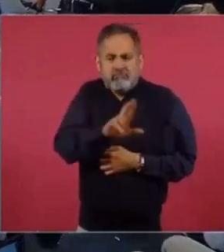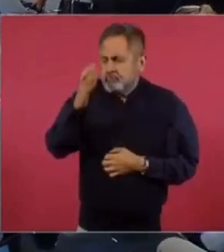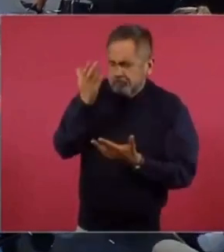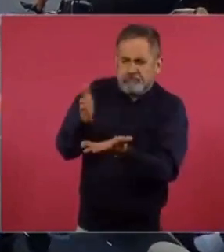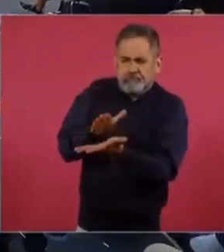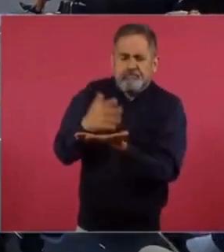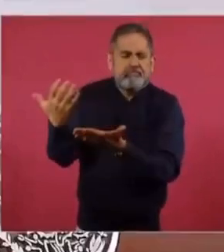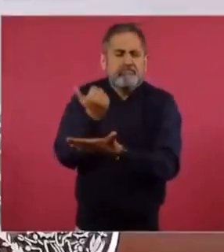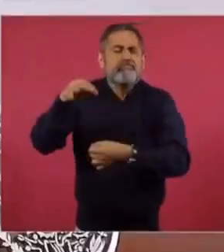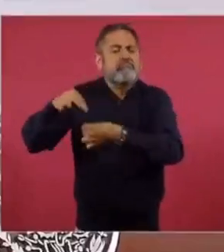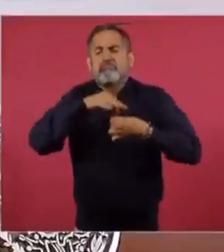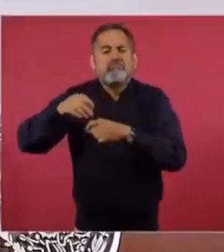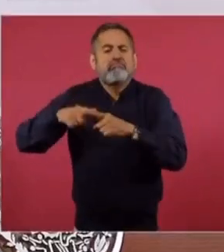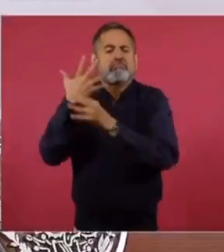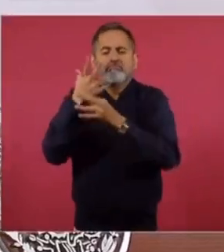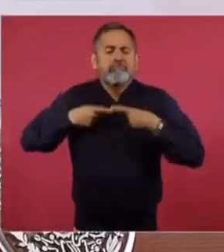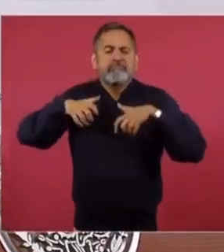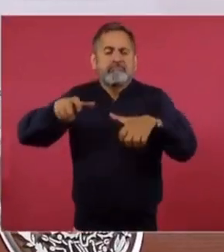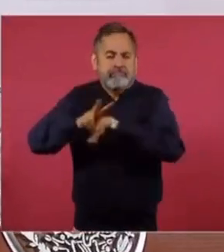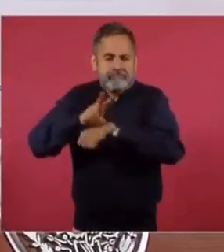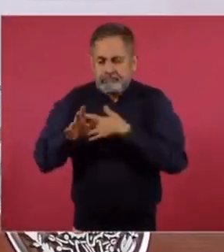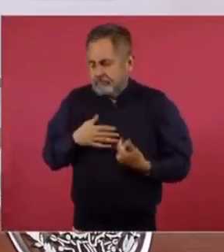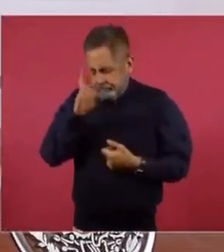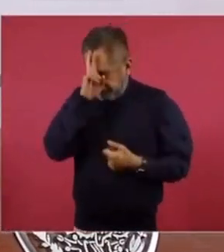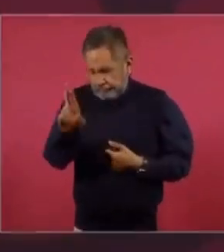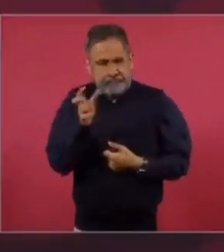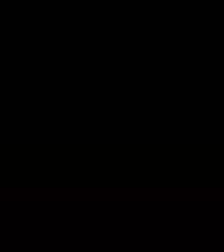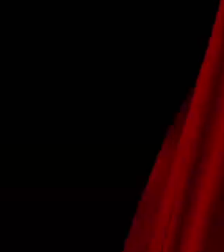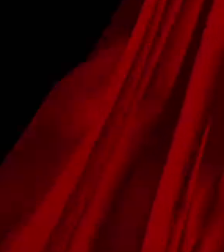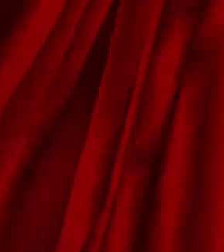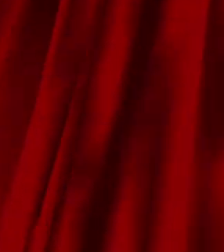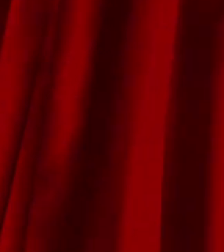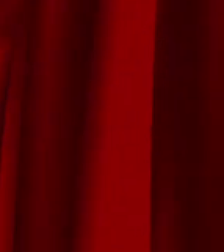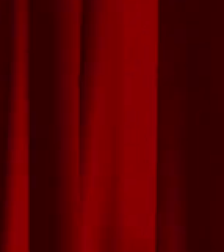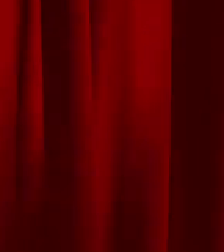electo por el pueblo de Venezuela. Porque así es la democracia. Gracias. Gracias. Gracias. Gracias. Gracias.